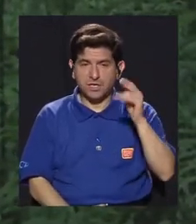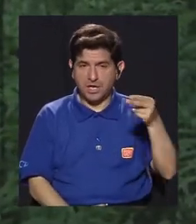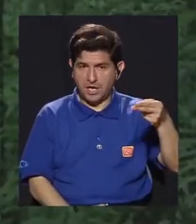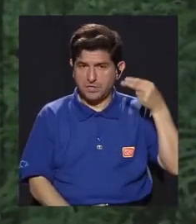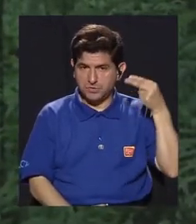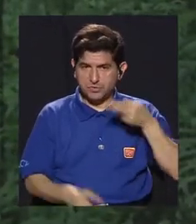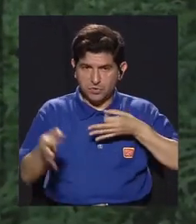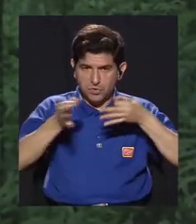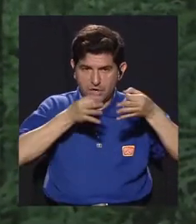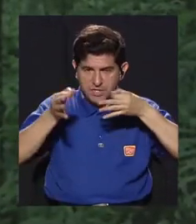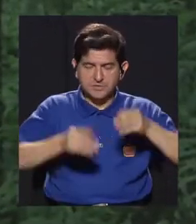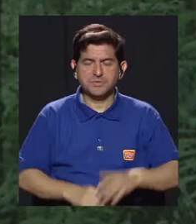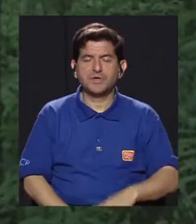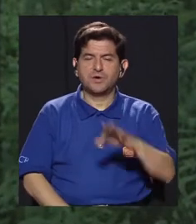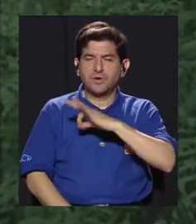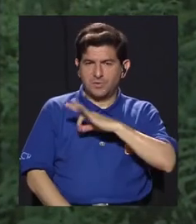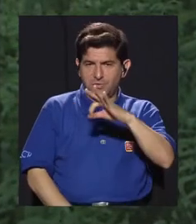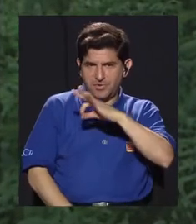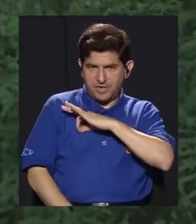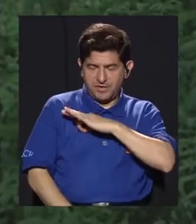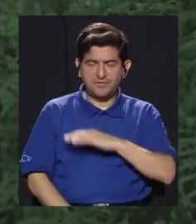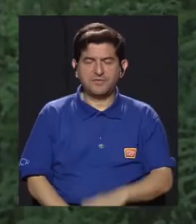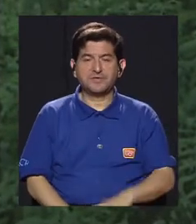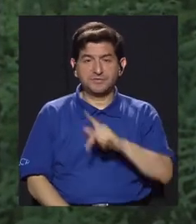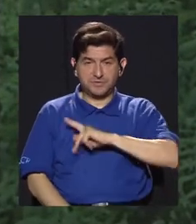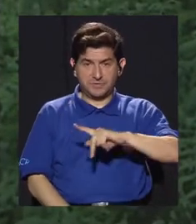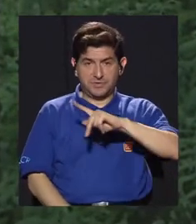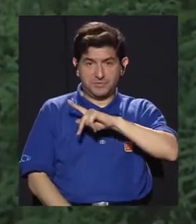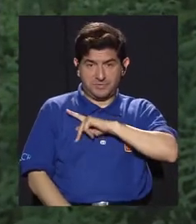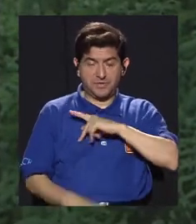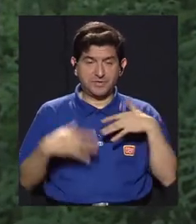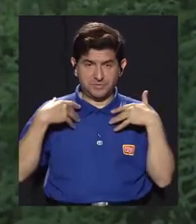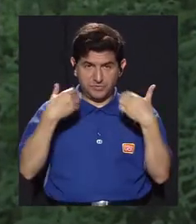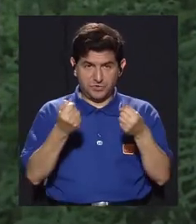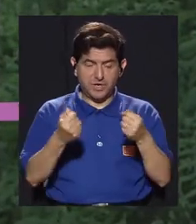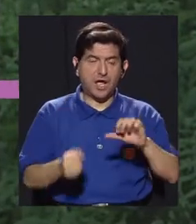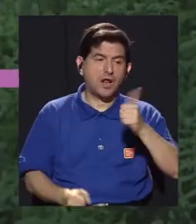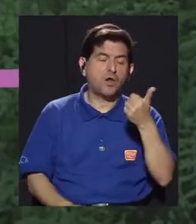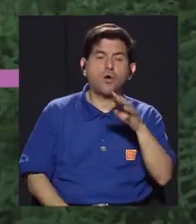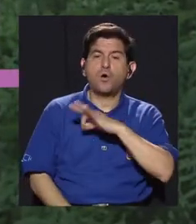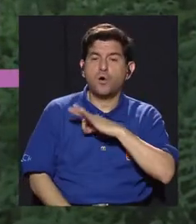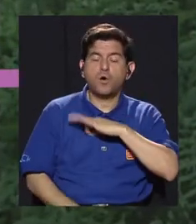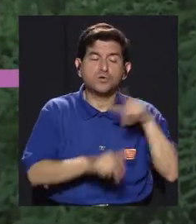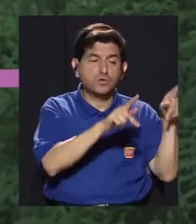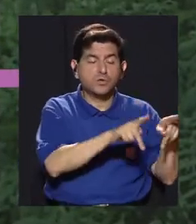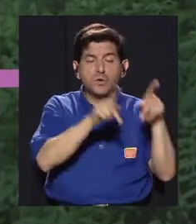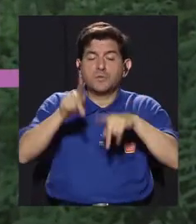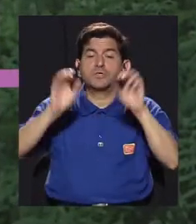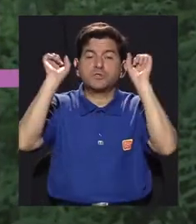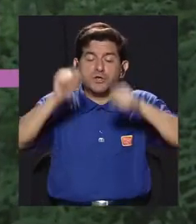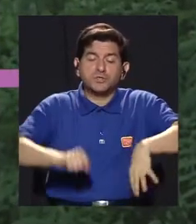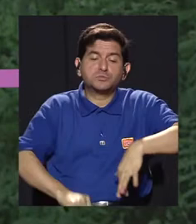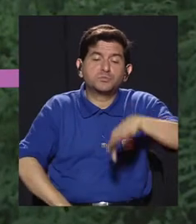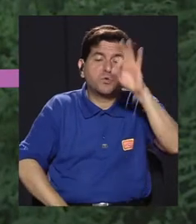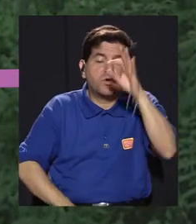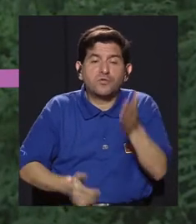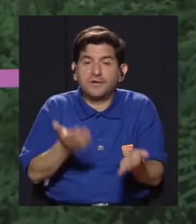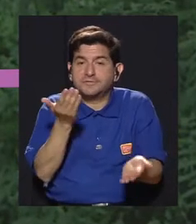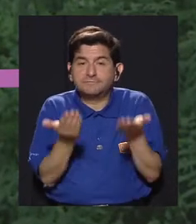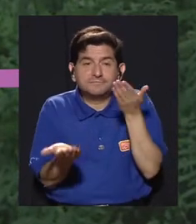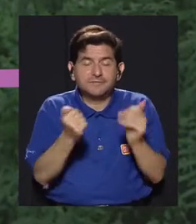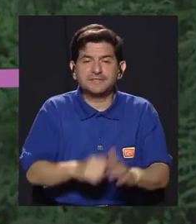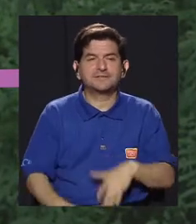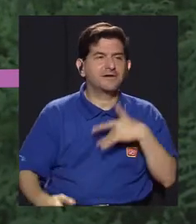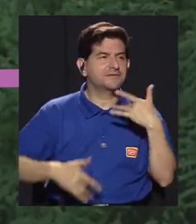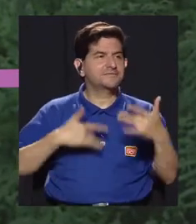comentó muchos de los beneficios en cuestiones particulares de salud. Otro de los beneficios que las personas pueden encontrar